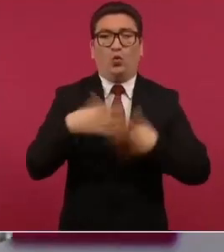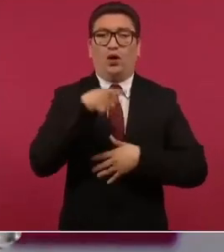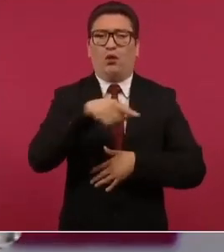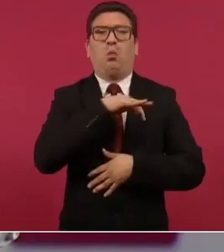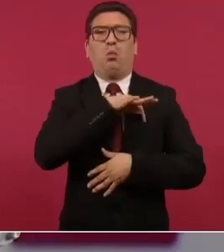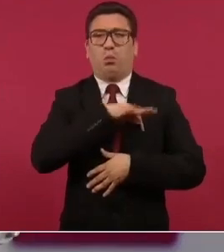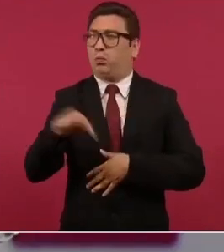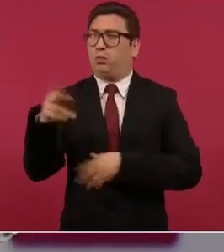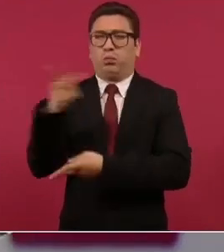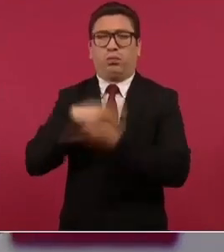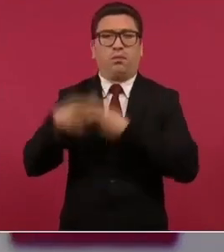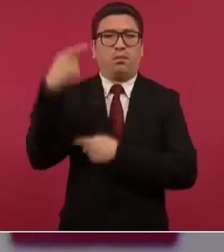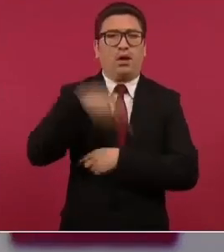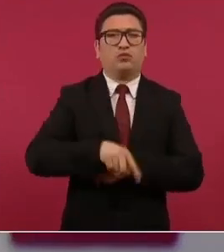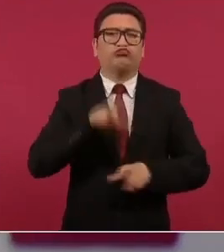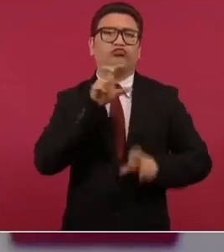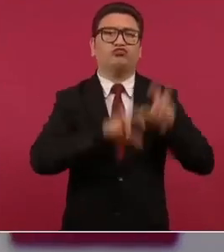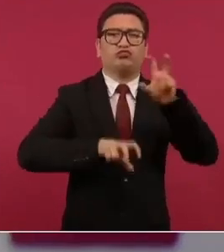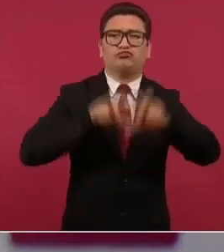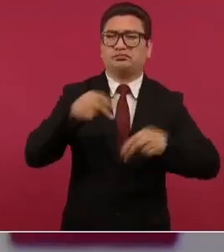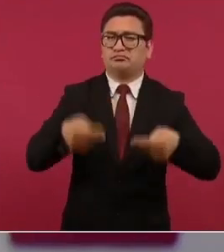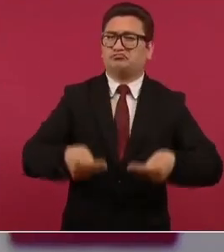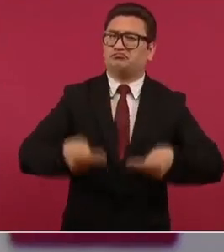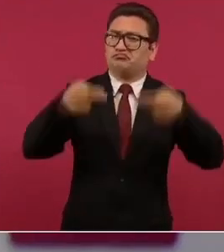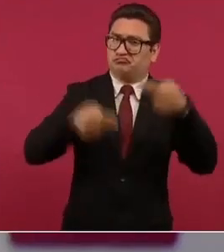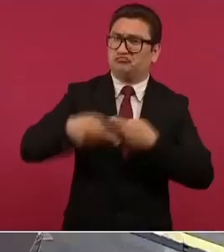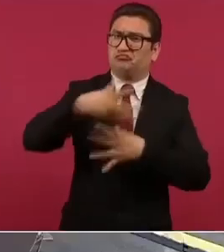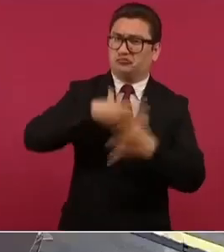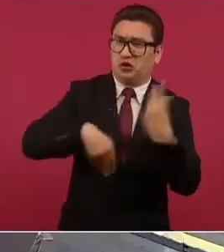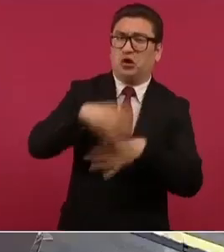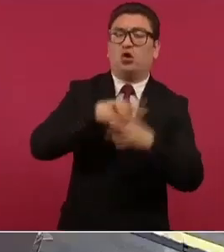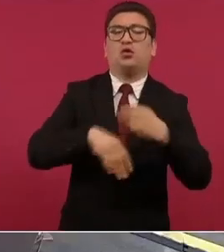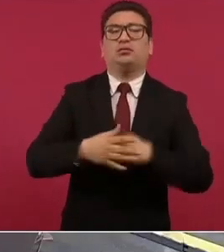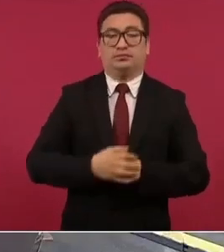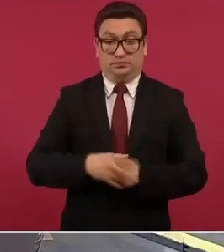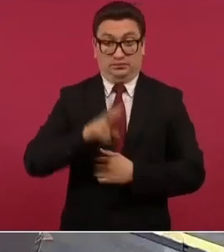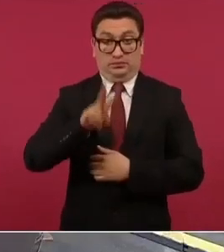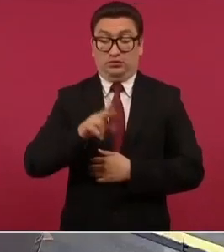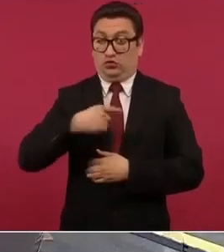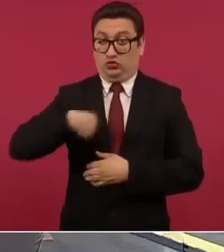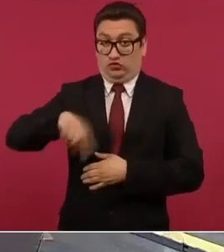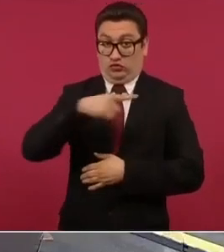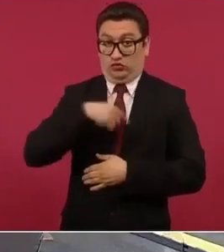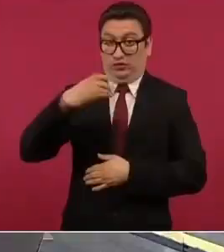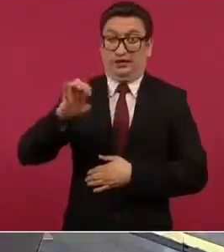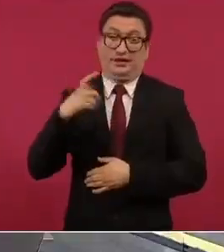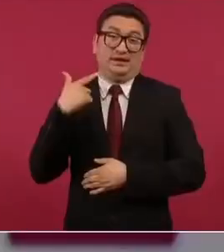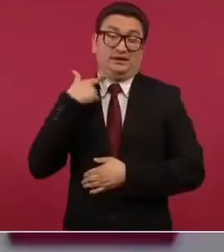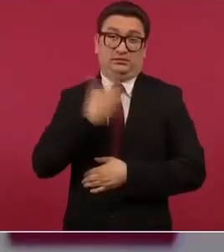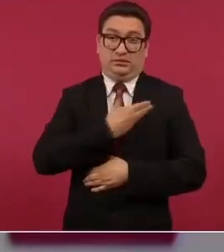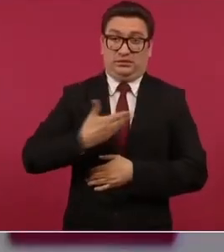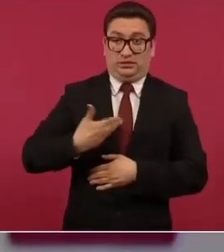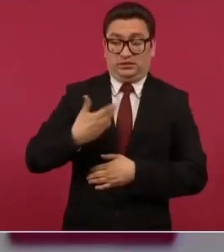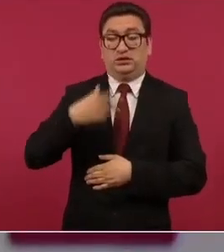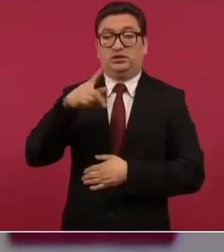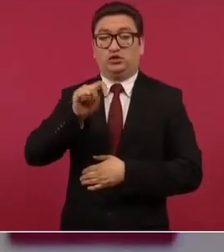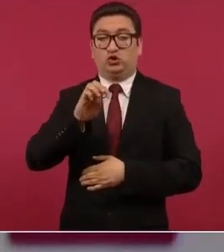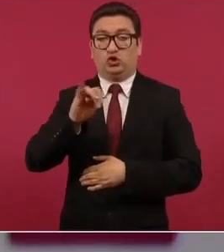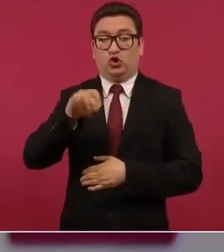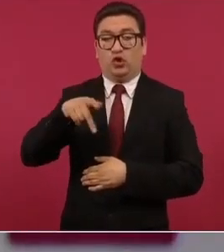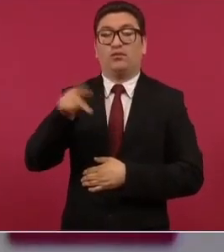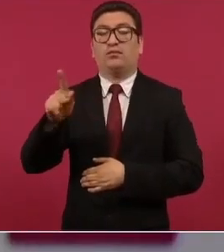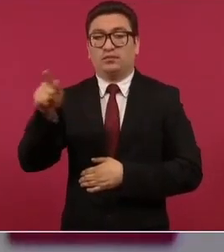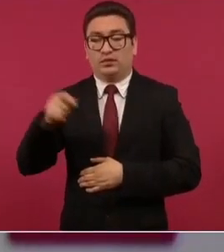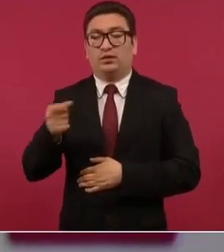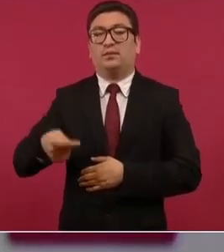invertir y hacer negocios fue un logro firmar con el expresidente Trump y con el